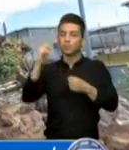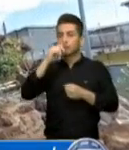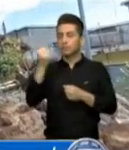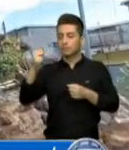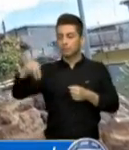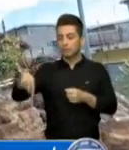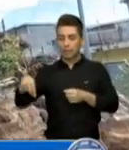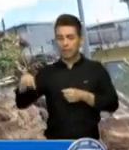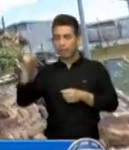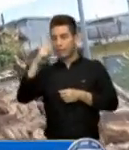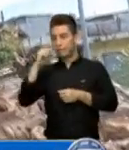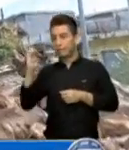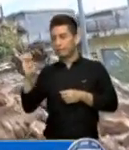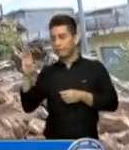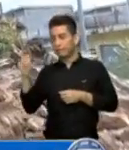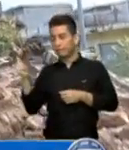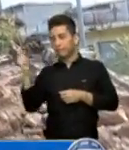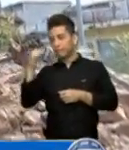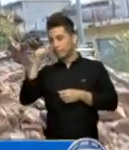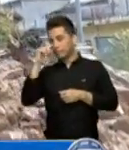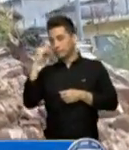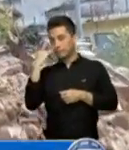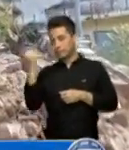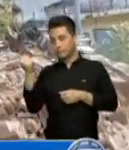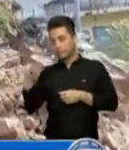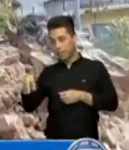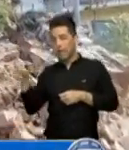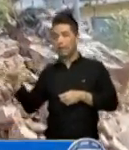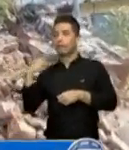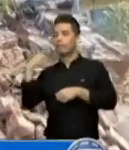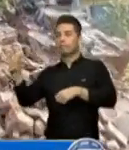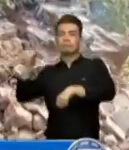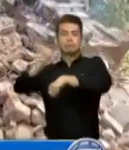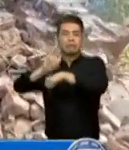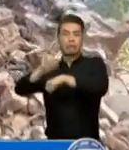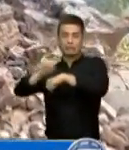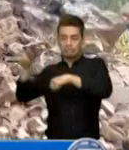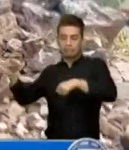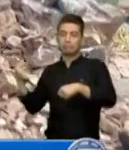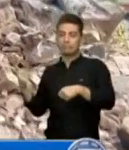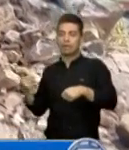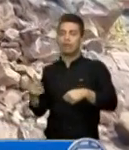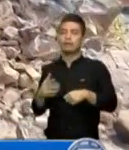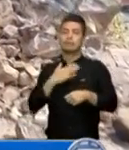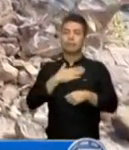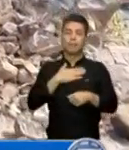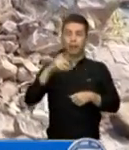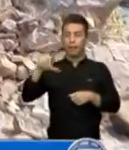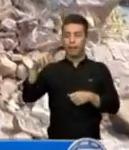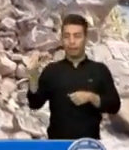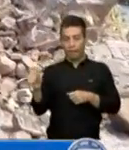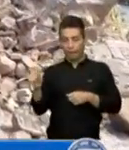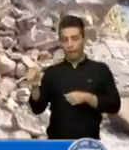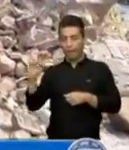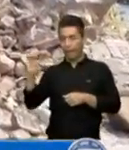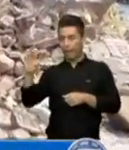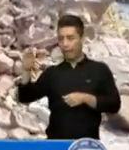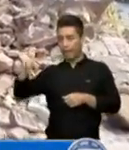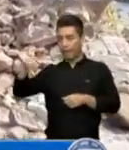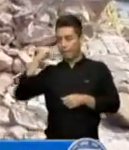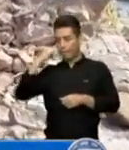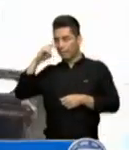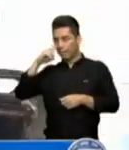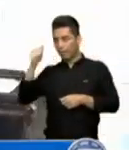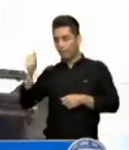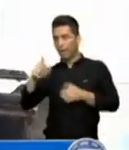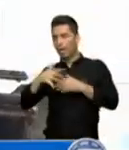Según los representantes de la parroquia católica del referido municipio, la ermita tiene alrededor de 400 años y sus paredes